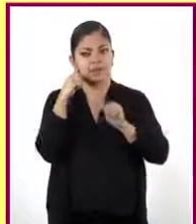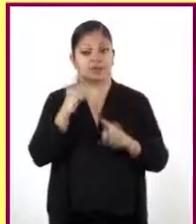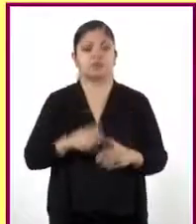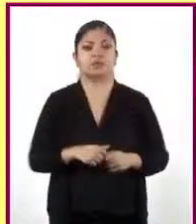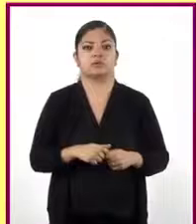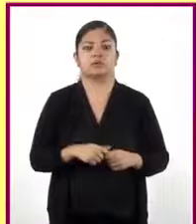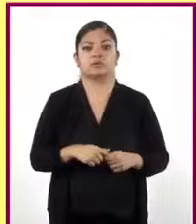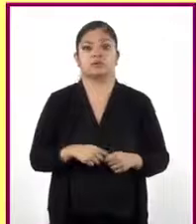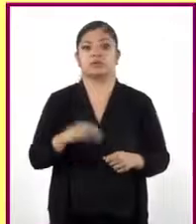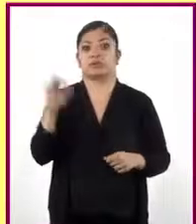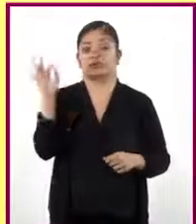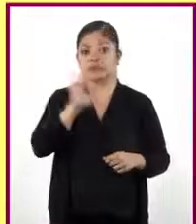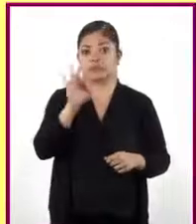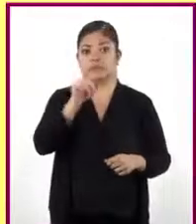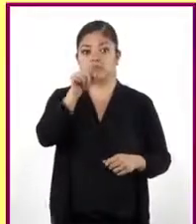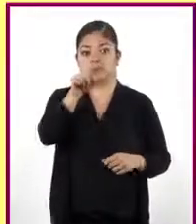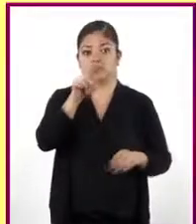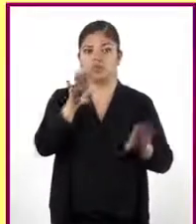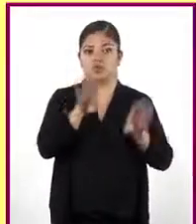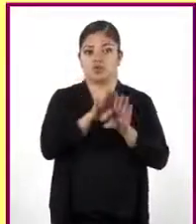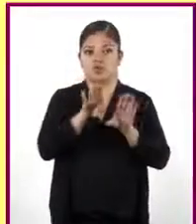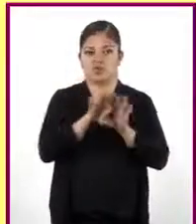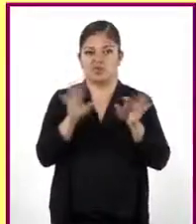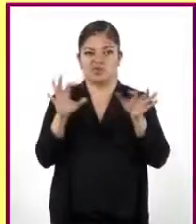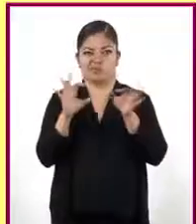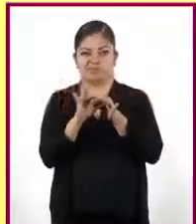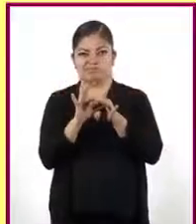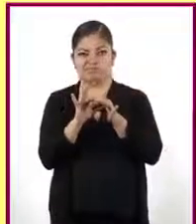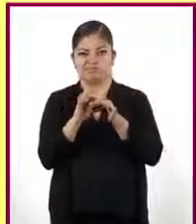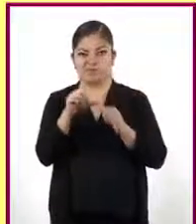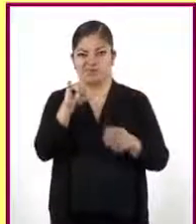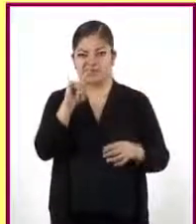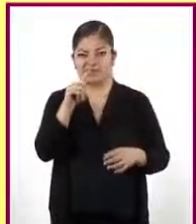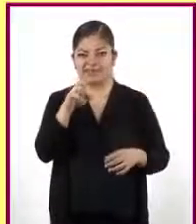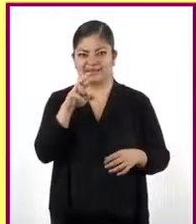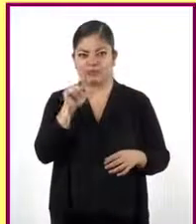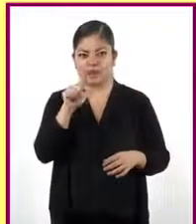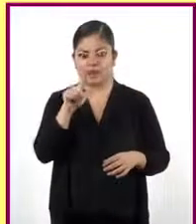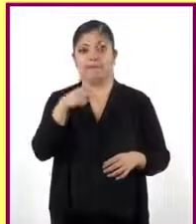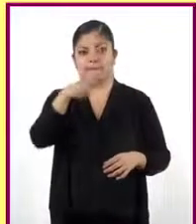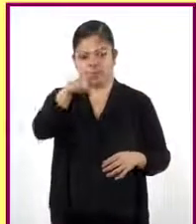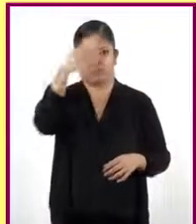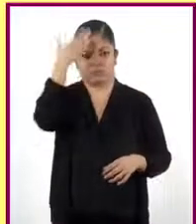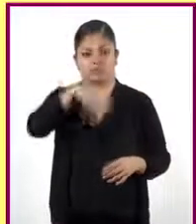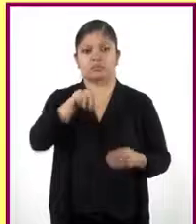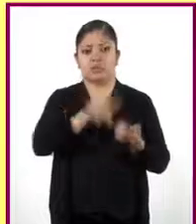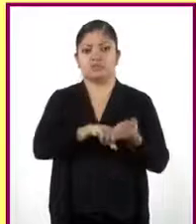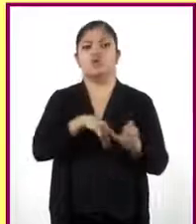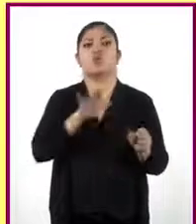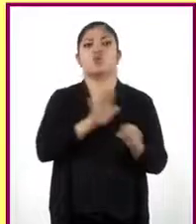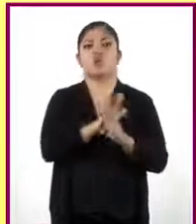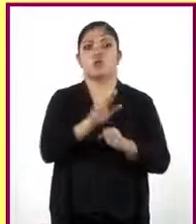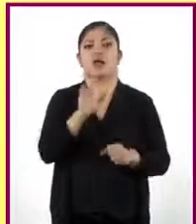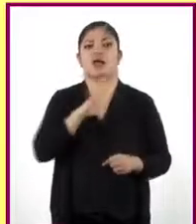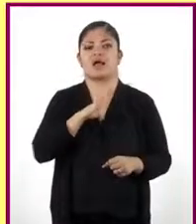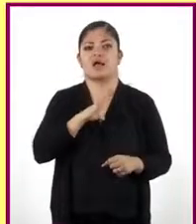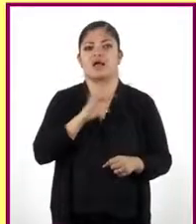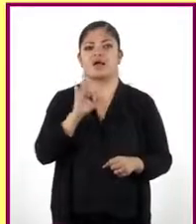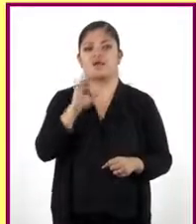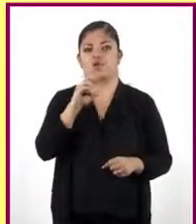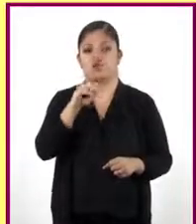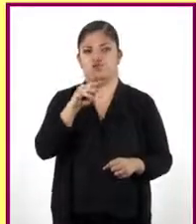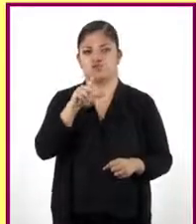Tal vez asocien el uso de literales con esa palabra, pero ¿sabían que las fórmulas que usan para calcular el